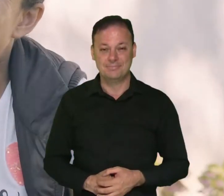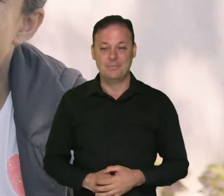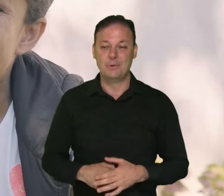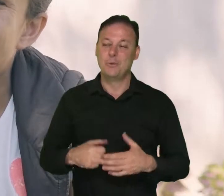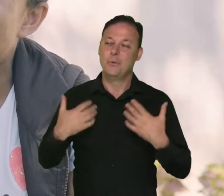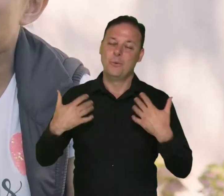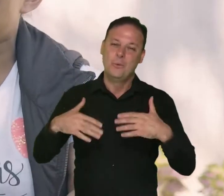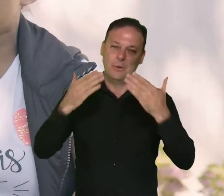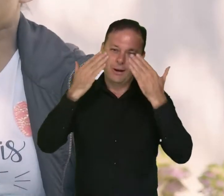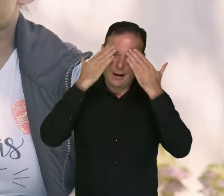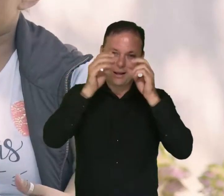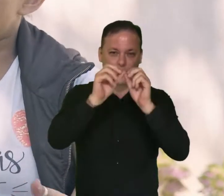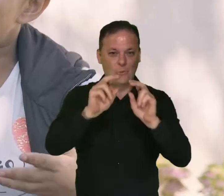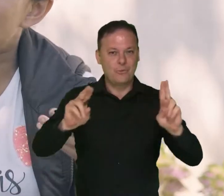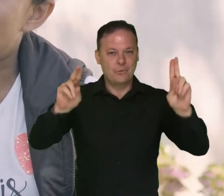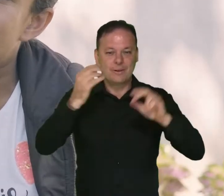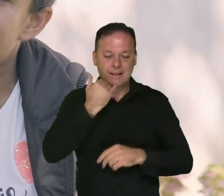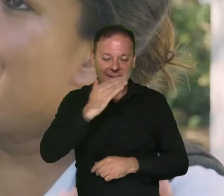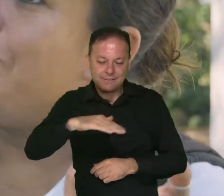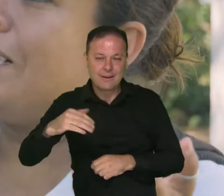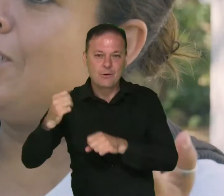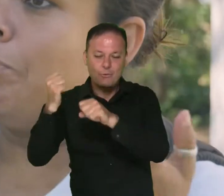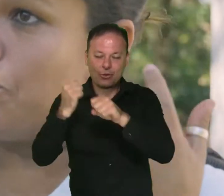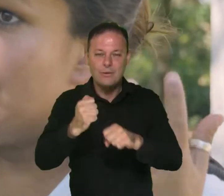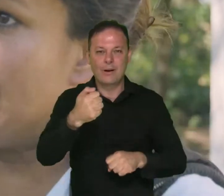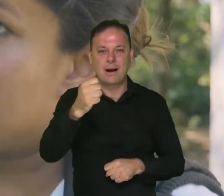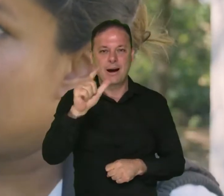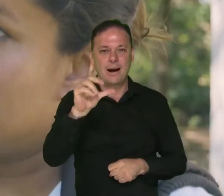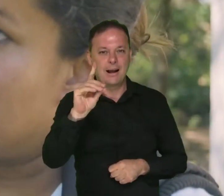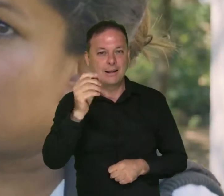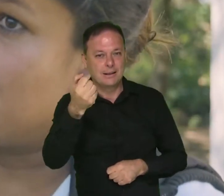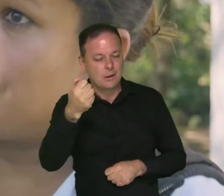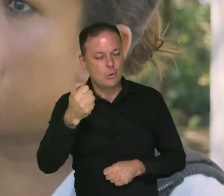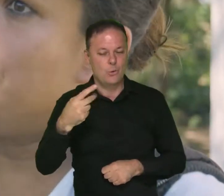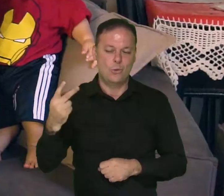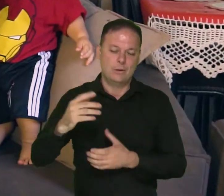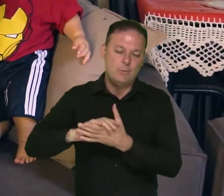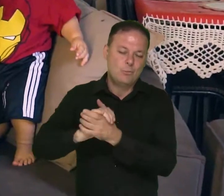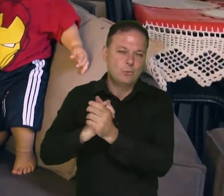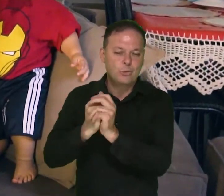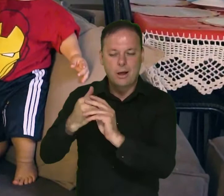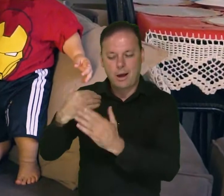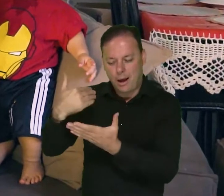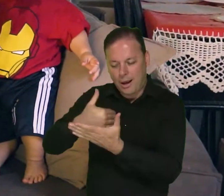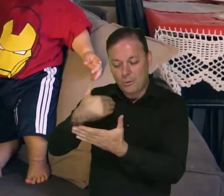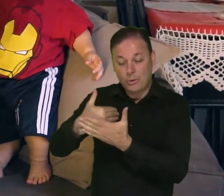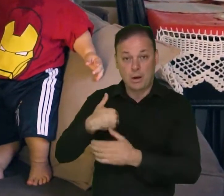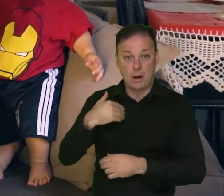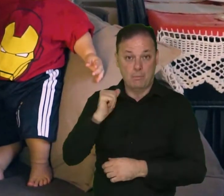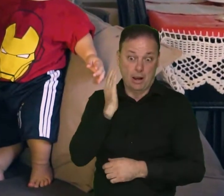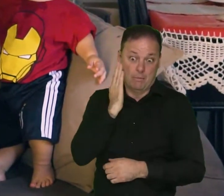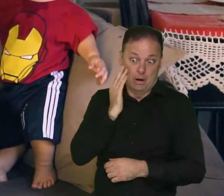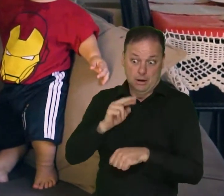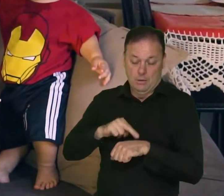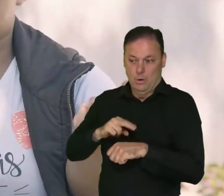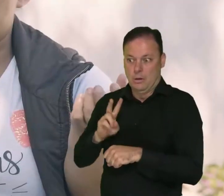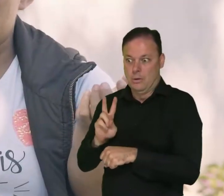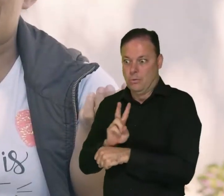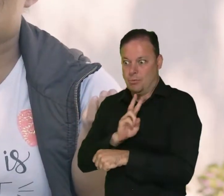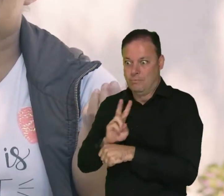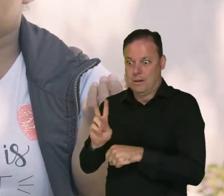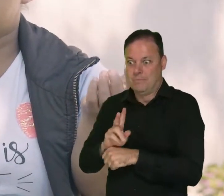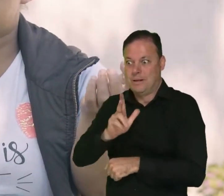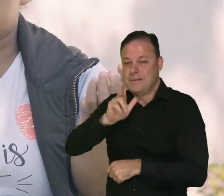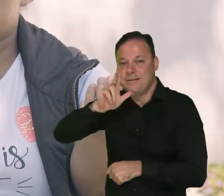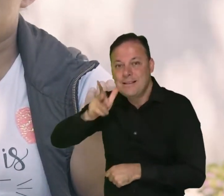Sinceramente, muy agradecida con UNICET, con ALDA, por esta oportunidad que nos da a nosotros como padres de familia, madre y padre de